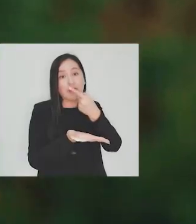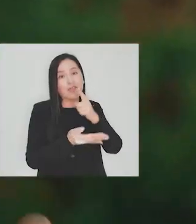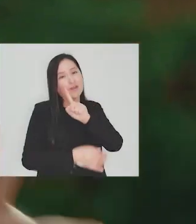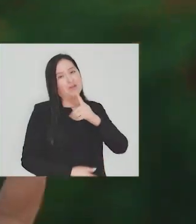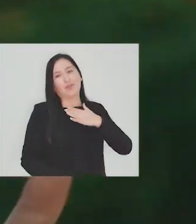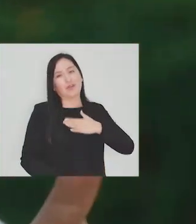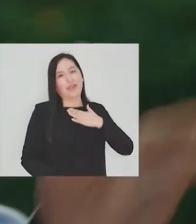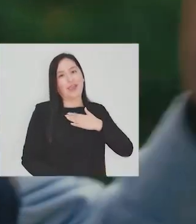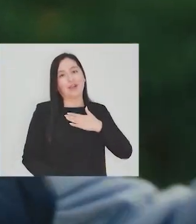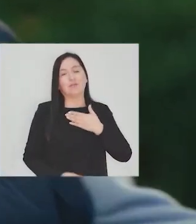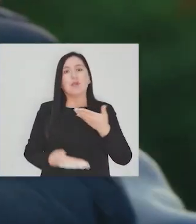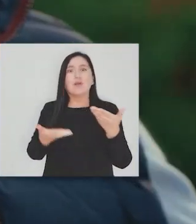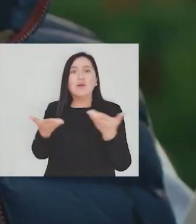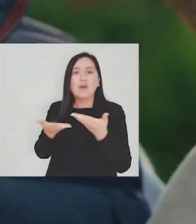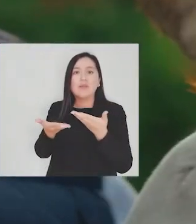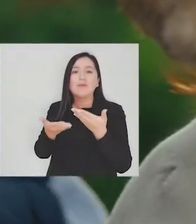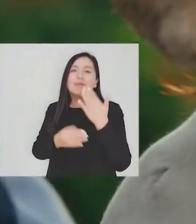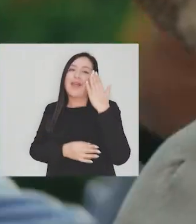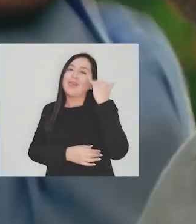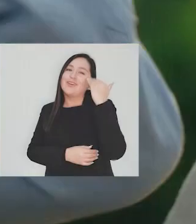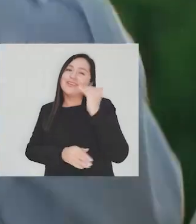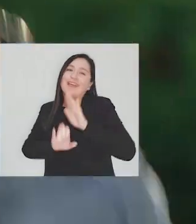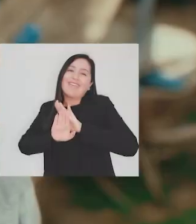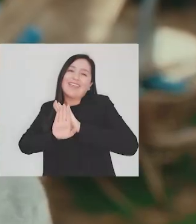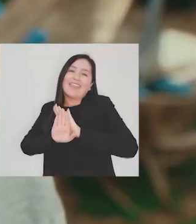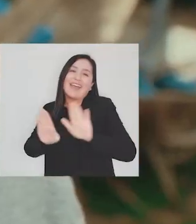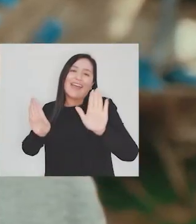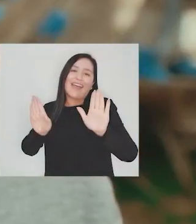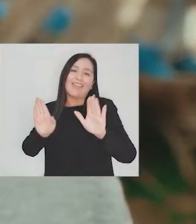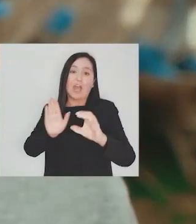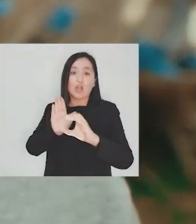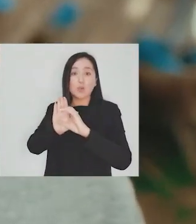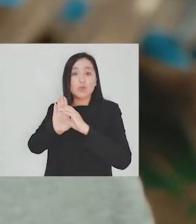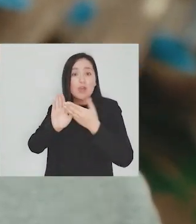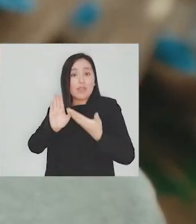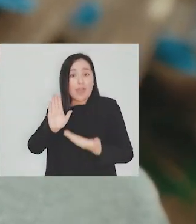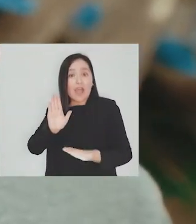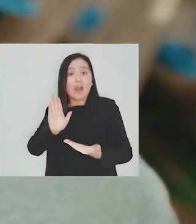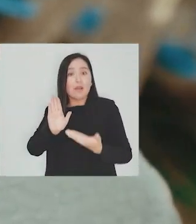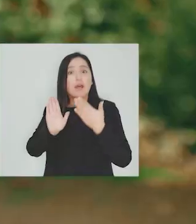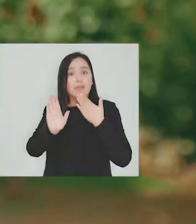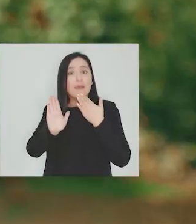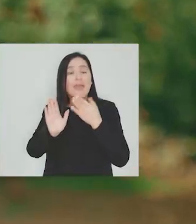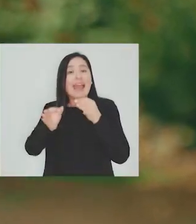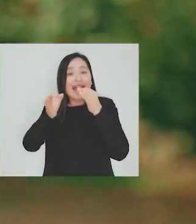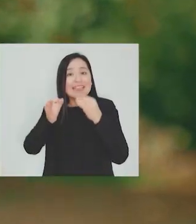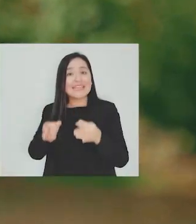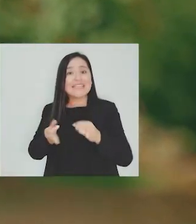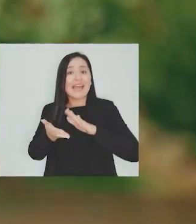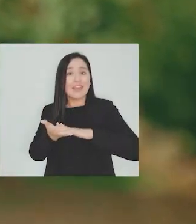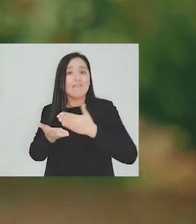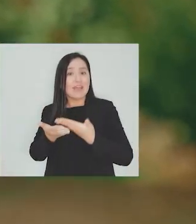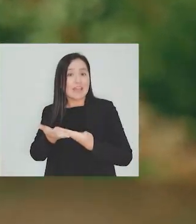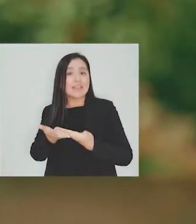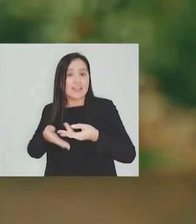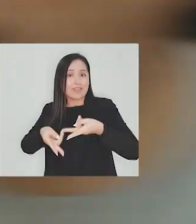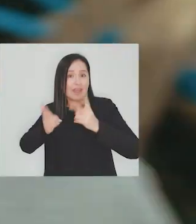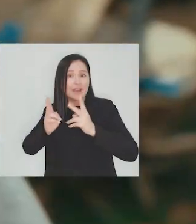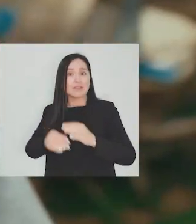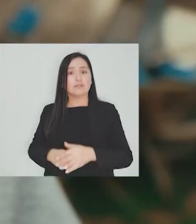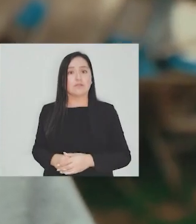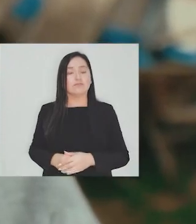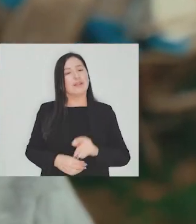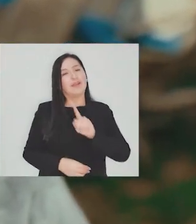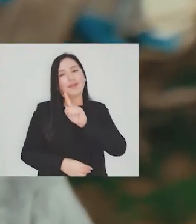cómo, Manolito? Usted... ¡Ah, usted no cachá nada! Oiga, mire, si la Constitución actual también están garantizados los derechos de salud.